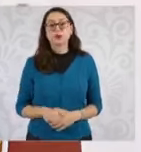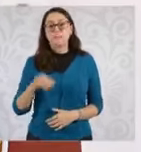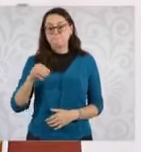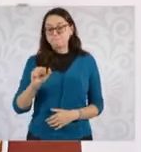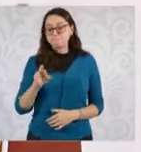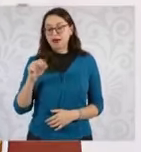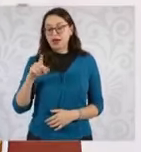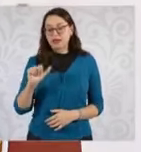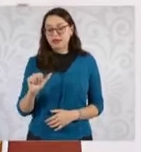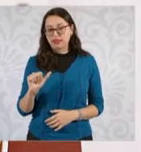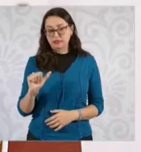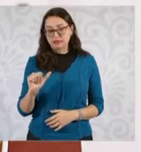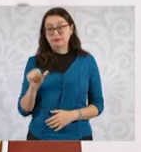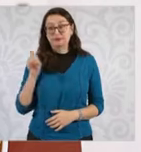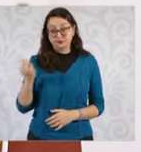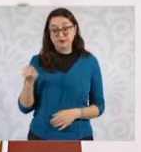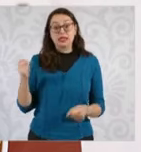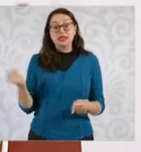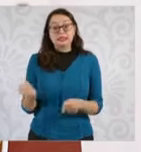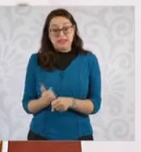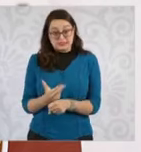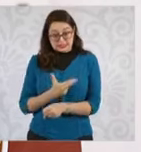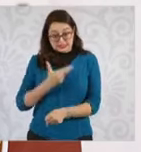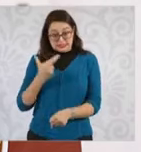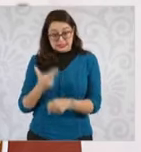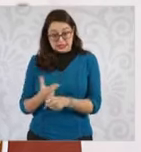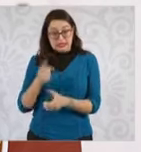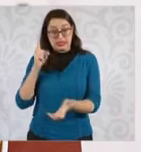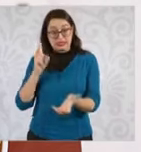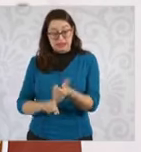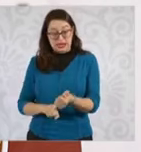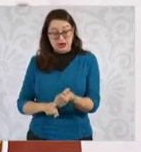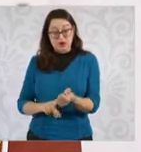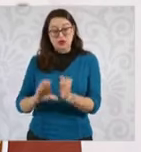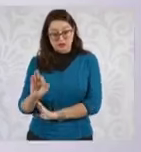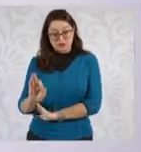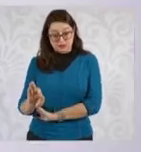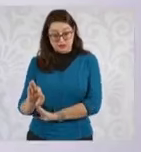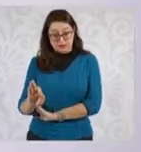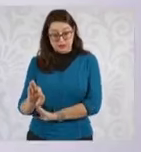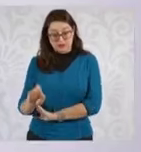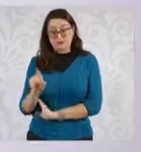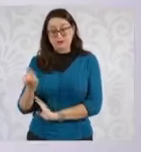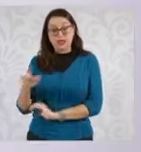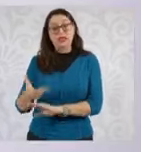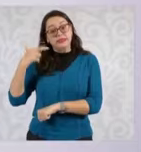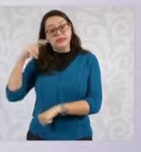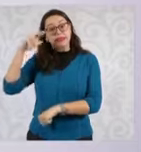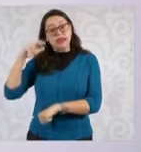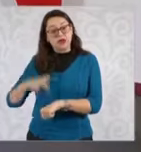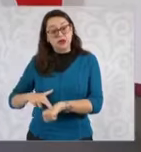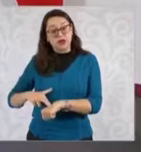Casanueva de Diego, actual Secretaria Ejecutiva de la Administración del Consejo de la Judicatura Federal, quien fue Directora General